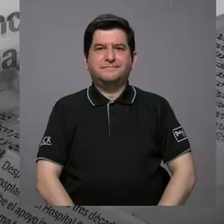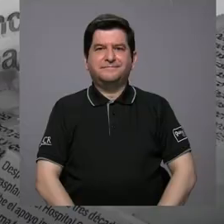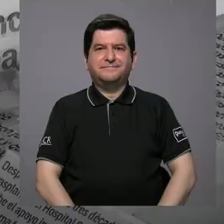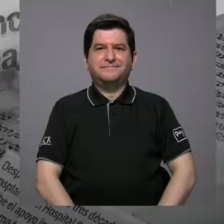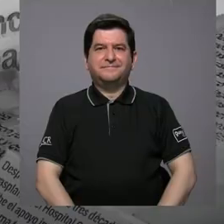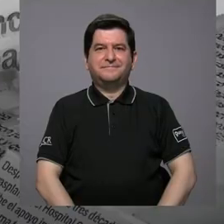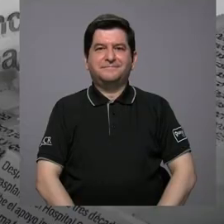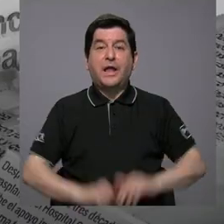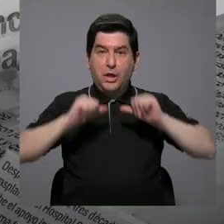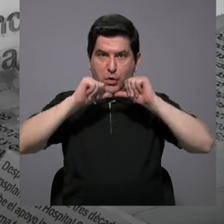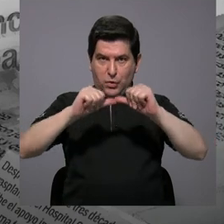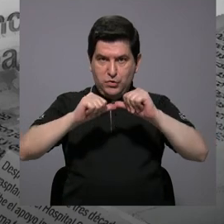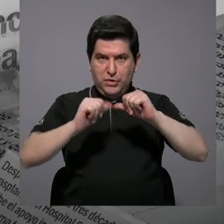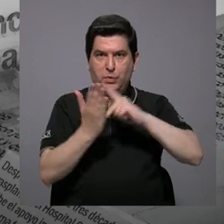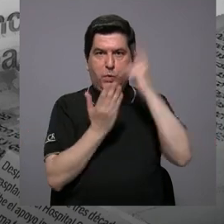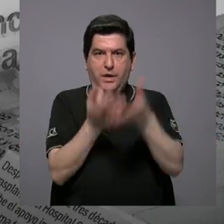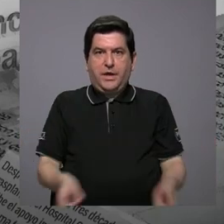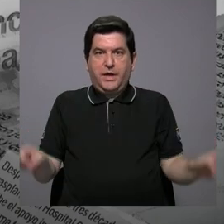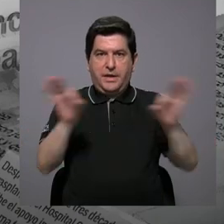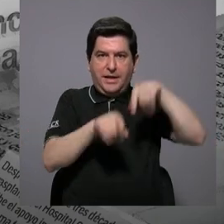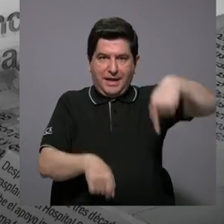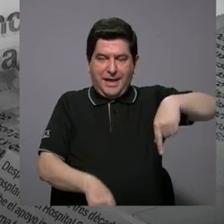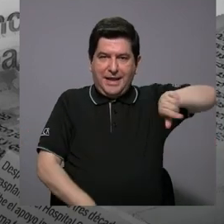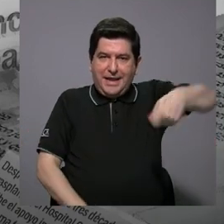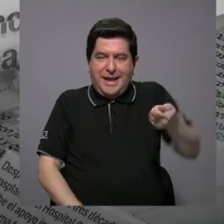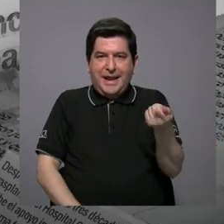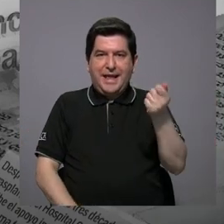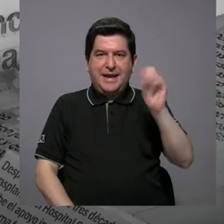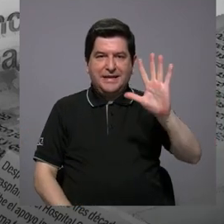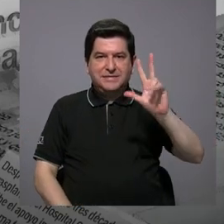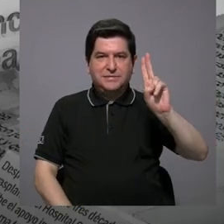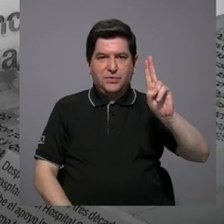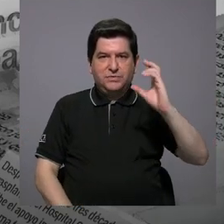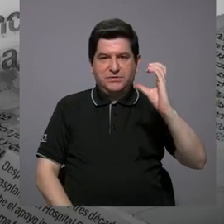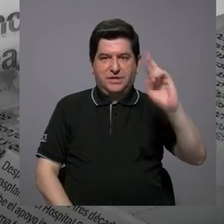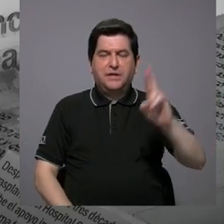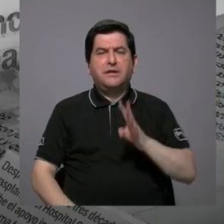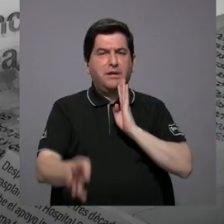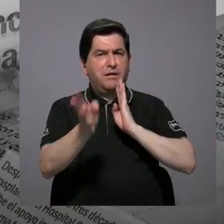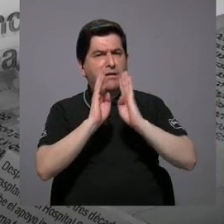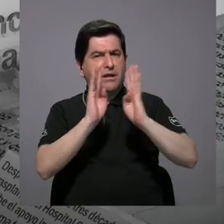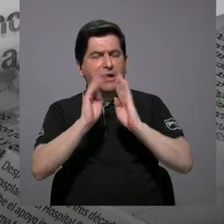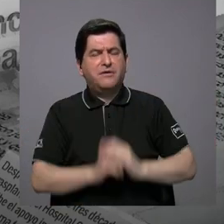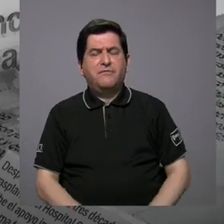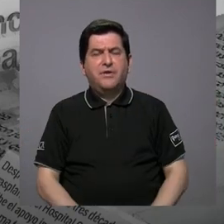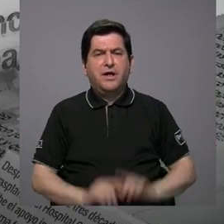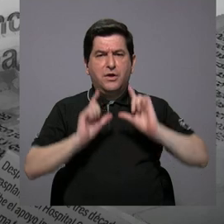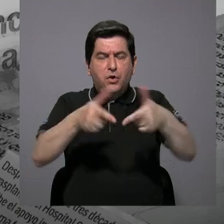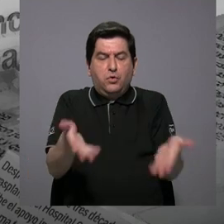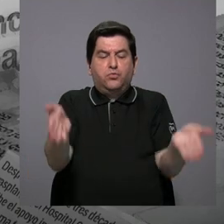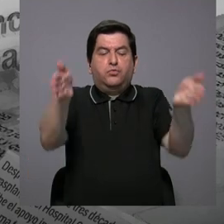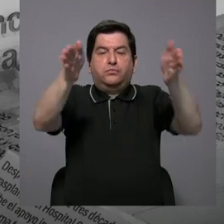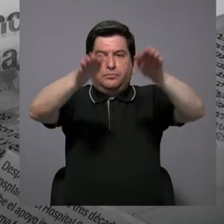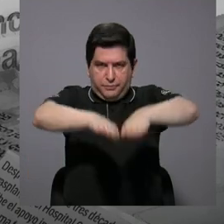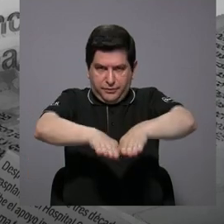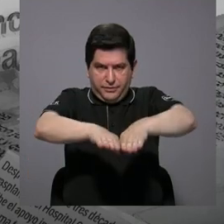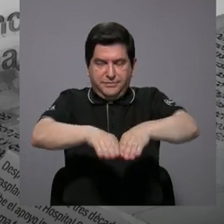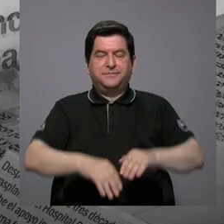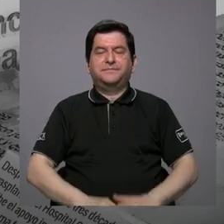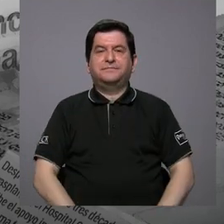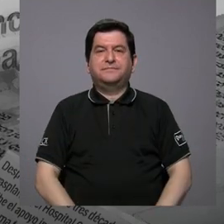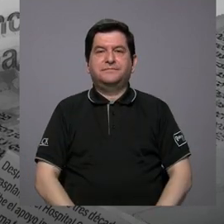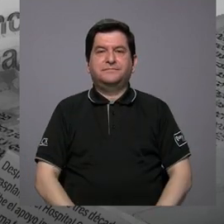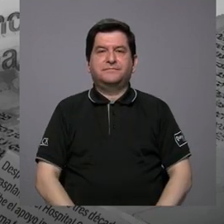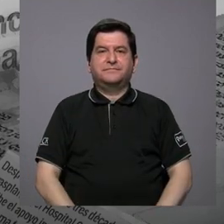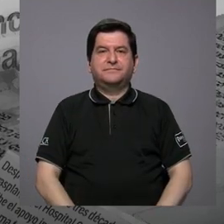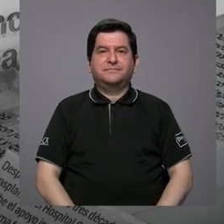De regreso con lo que importa, aquí por Canal 15 UCR. Conversamos sobre rellenos sanitarios y precisamente